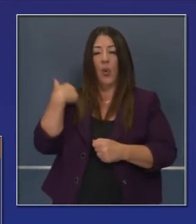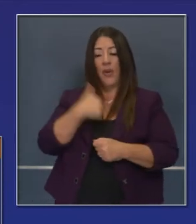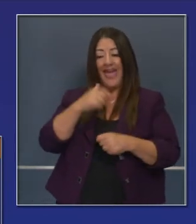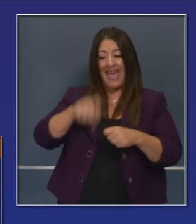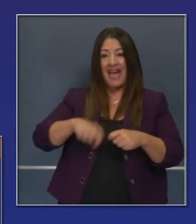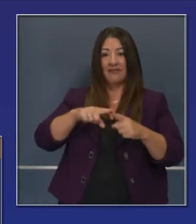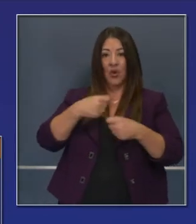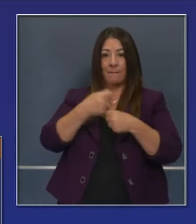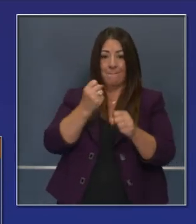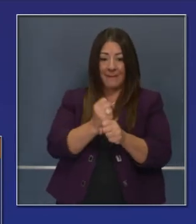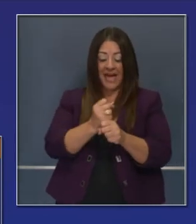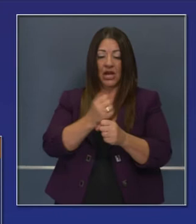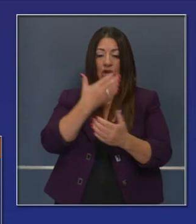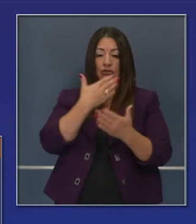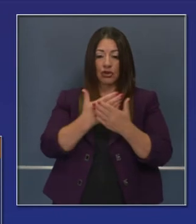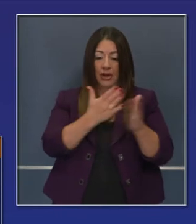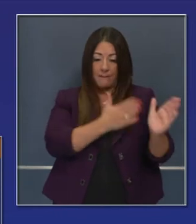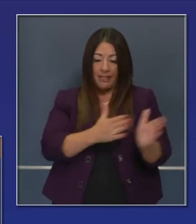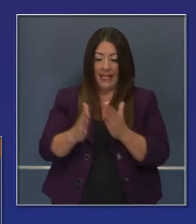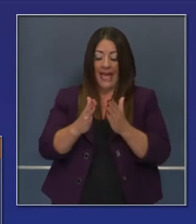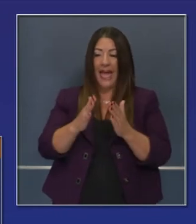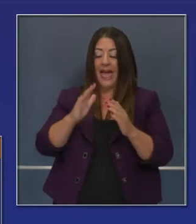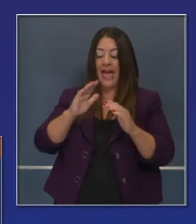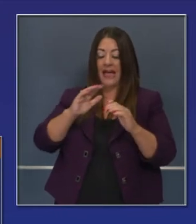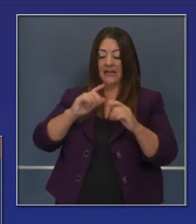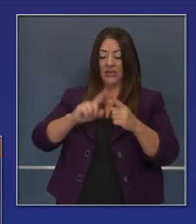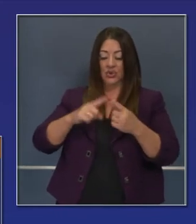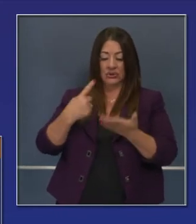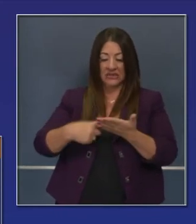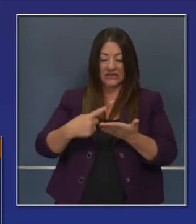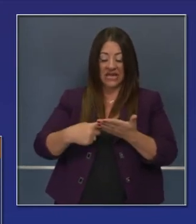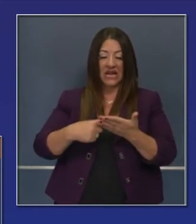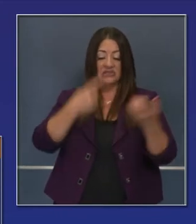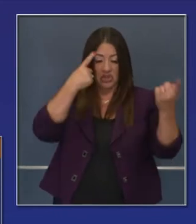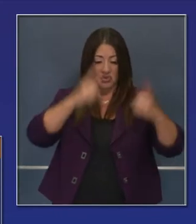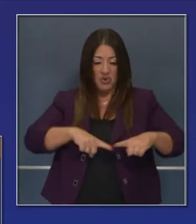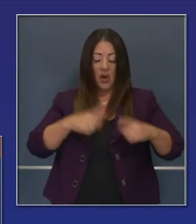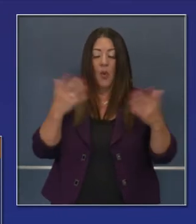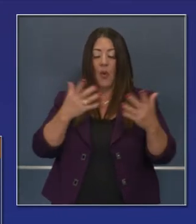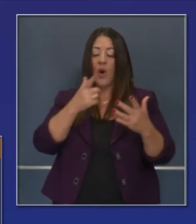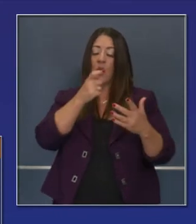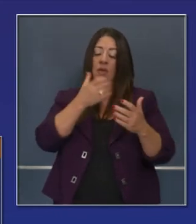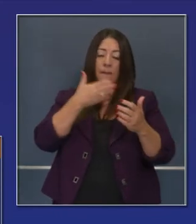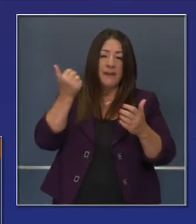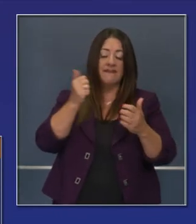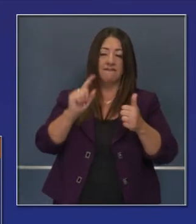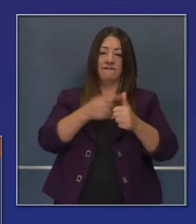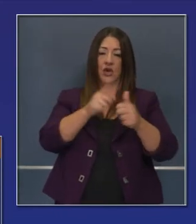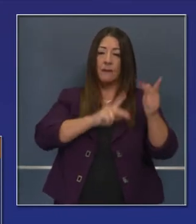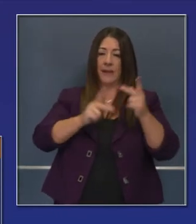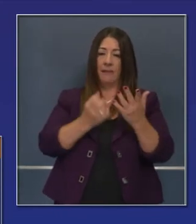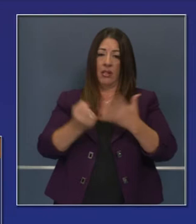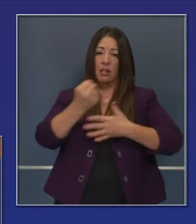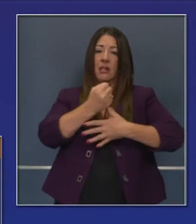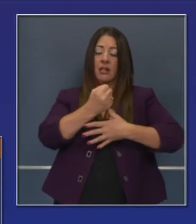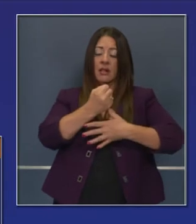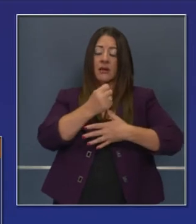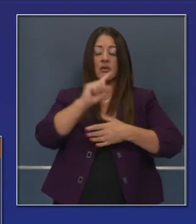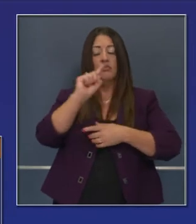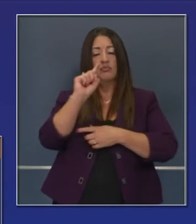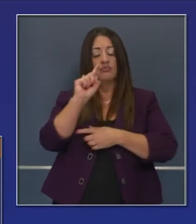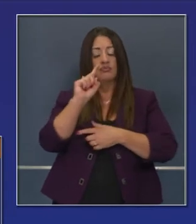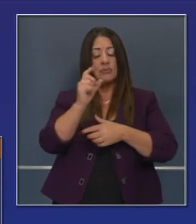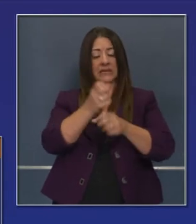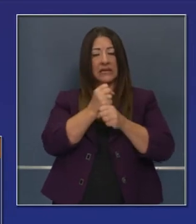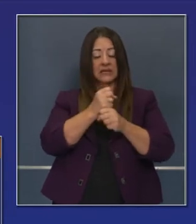distribuimos? ¿Y cómo hacemos a estos dos grupos trabajar juntos? Que, según mi opinión, van a preparar a California